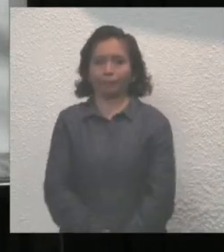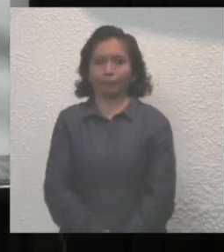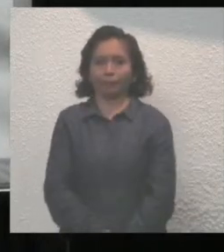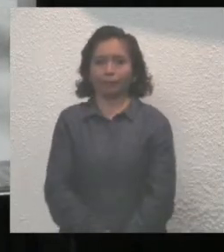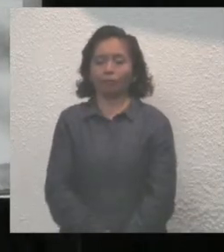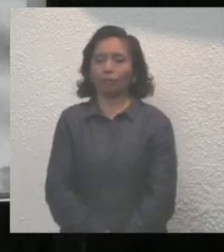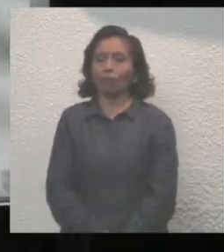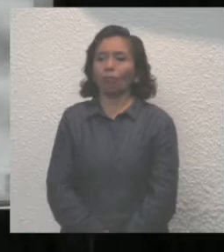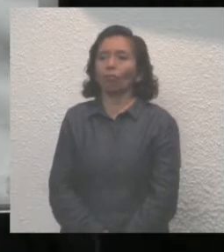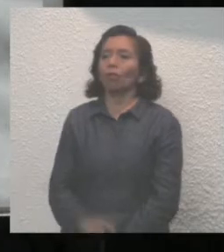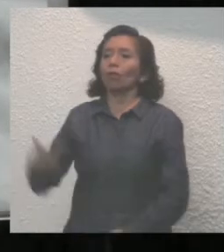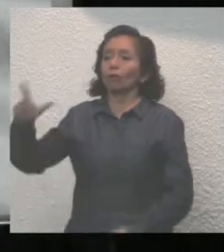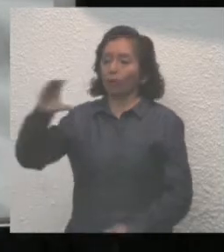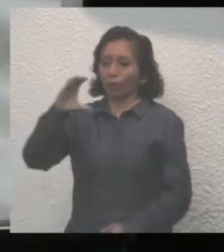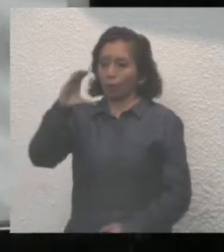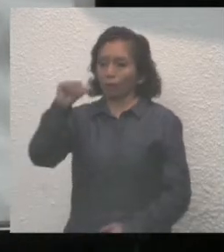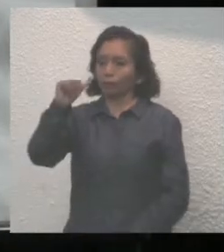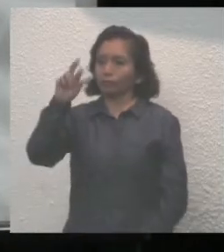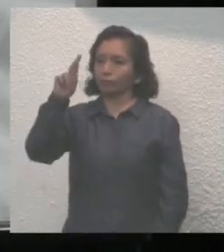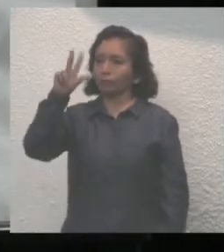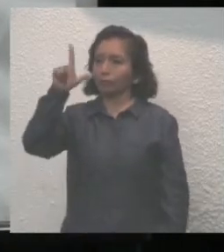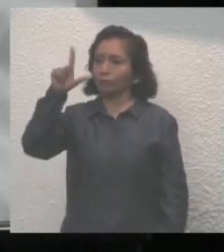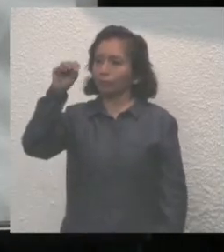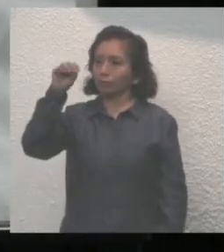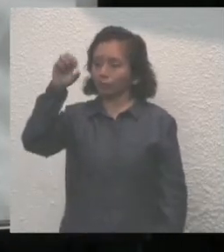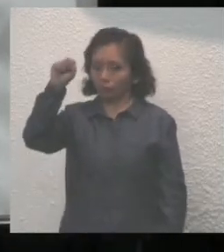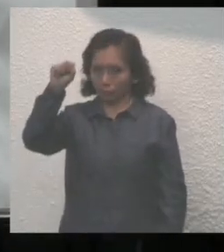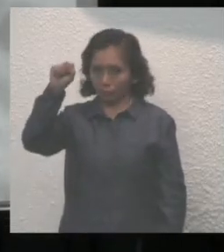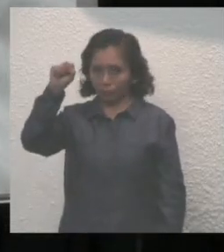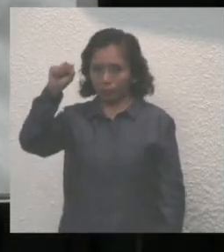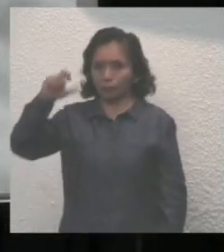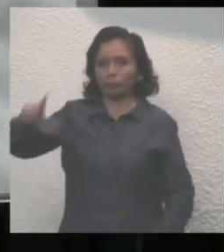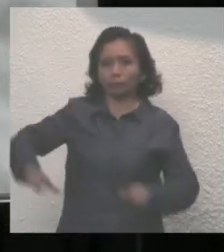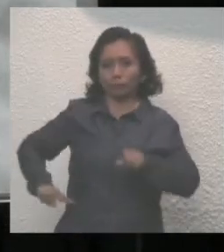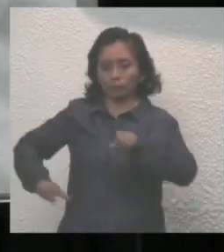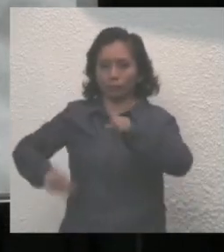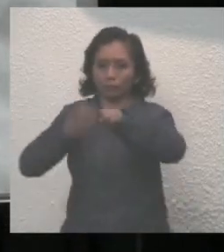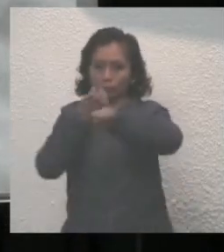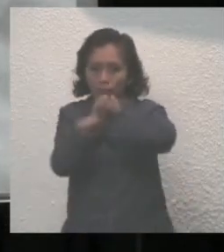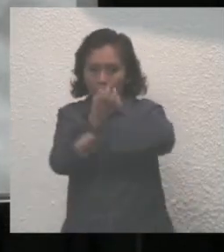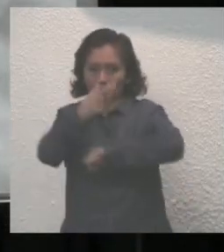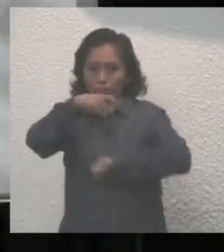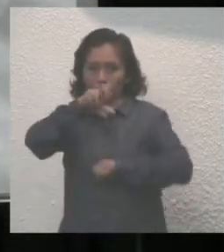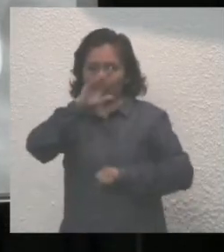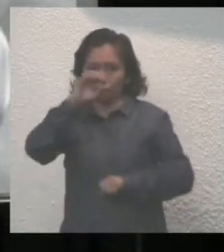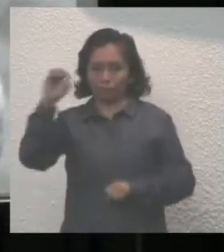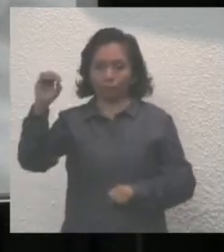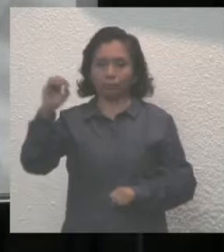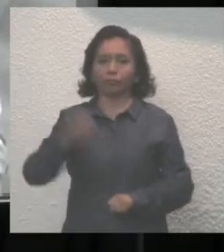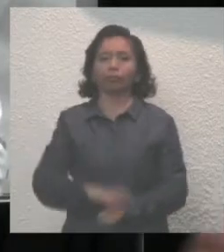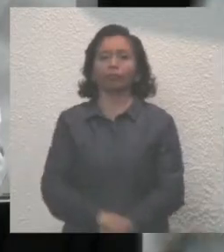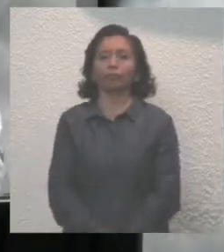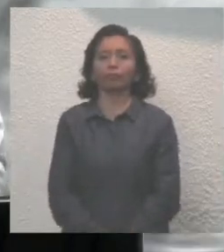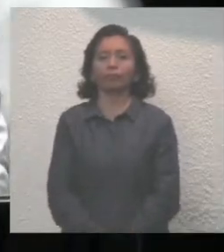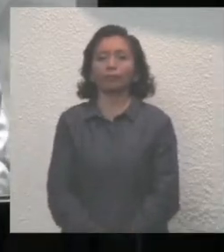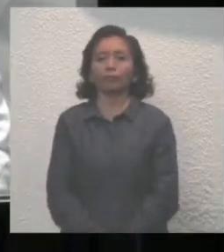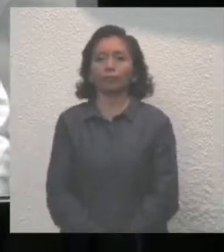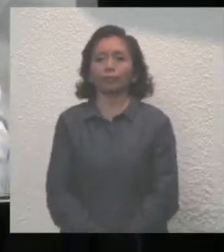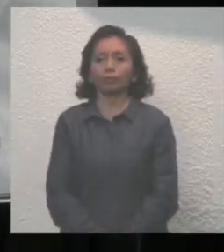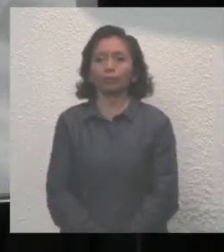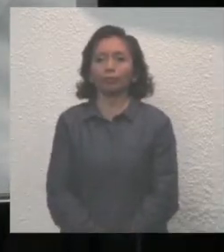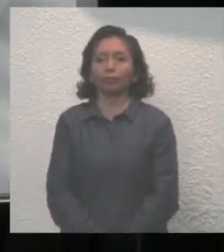Contador Público, Carlos Manuel Joaquín González, Gobernador de Quintana Roo. Creo que